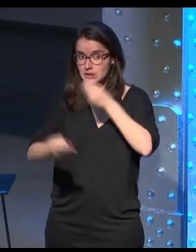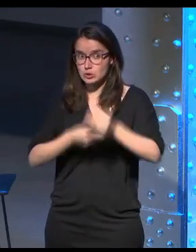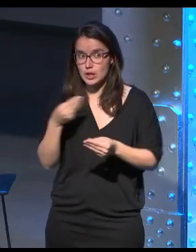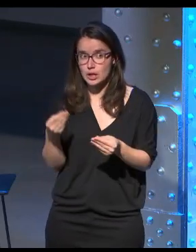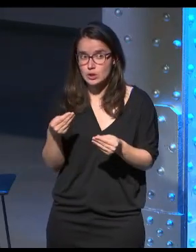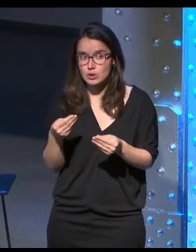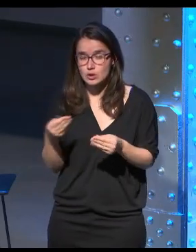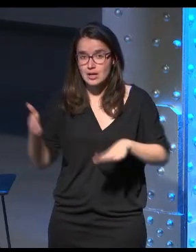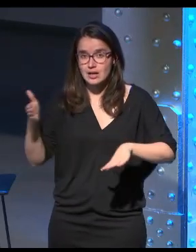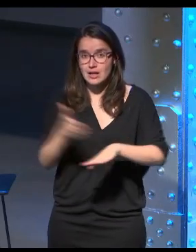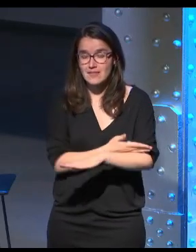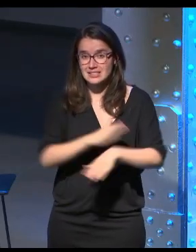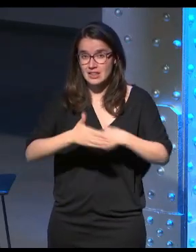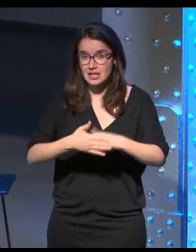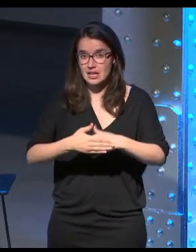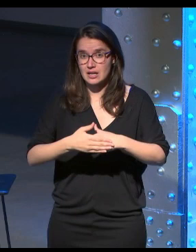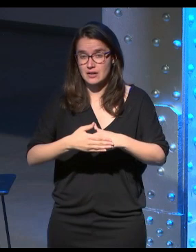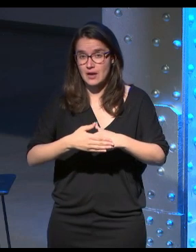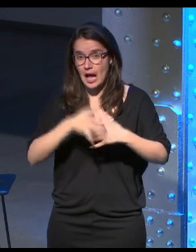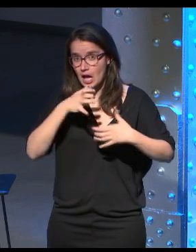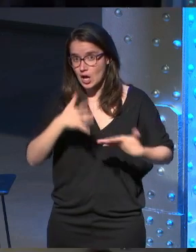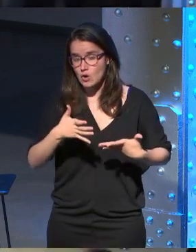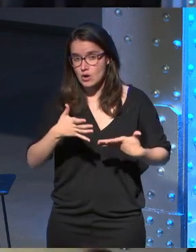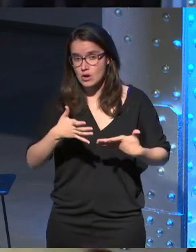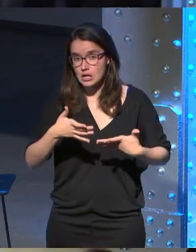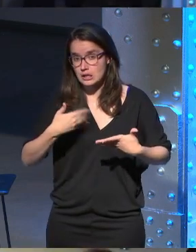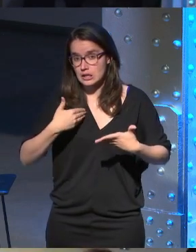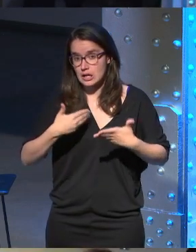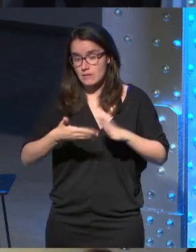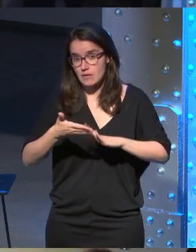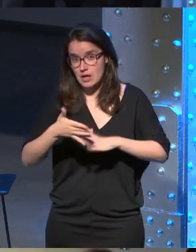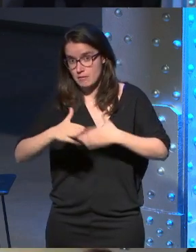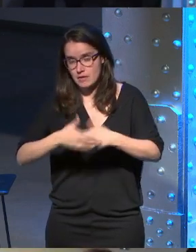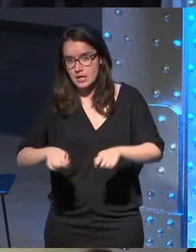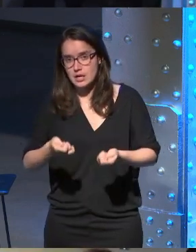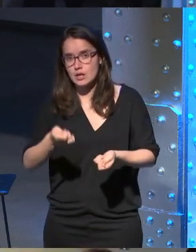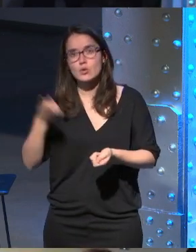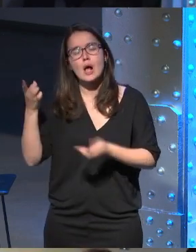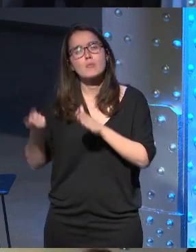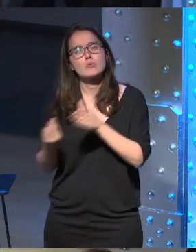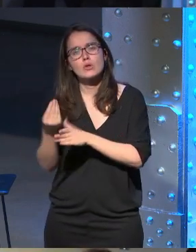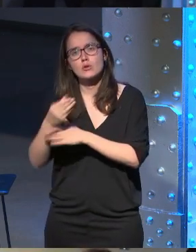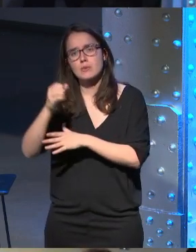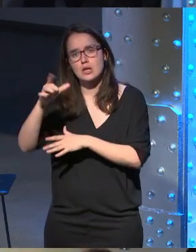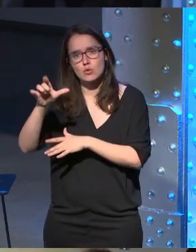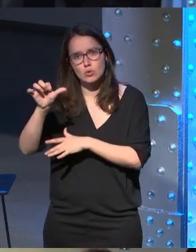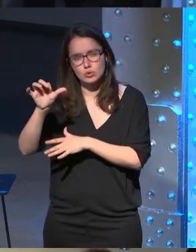que es antes de cerrar el estudio que lo vamos a cerrar ahora a finales de este mes Scan Fire Creepers una producción para Oculus Facebook bajo